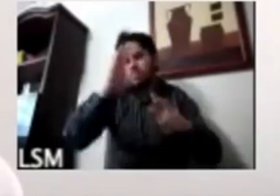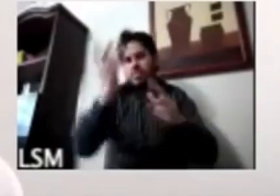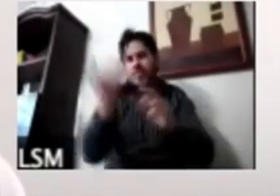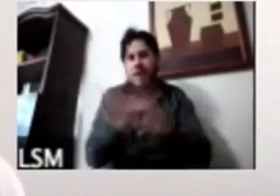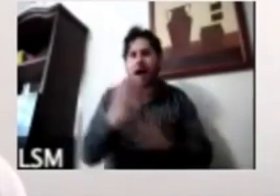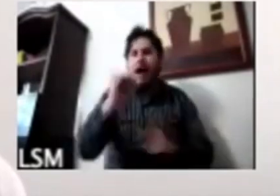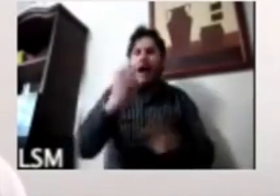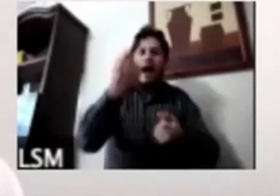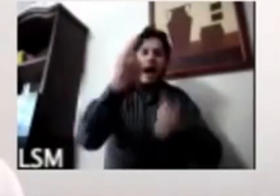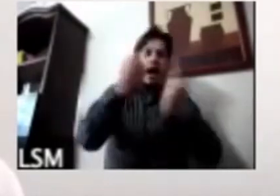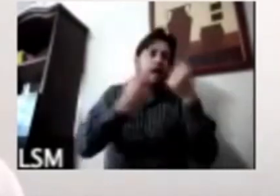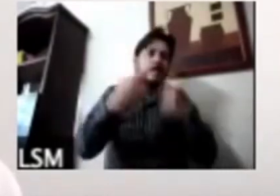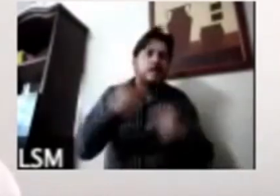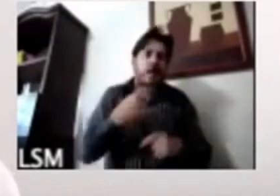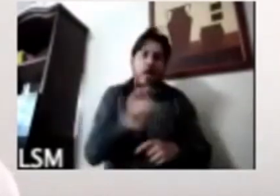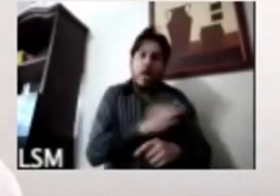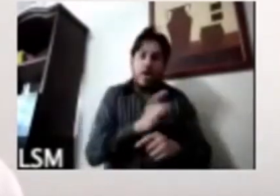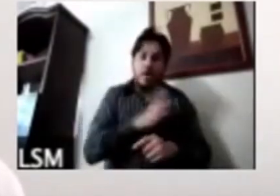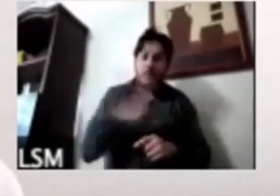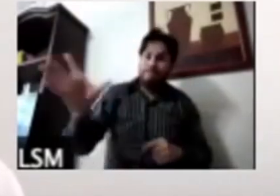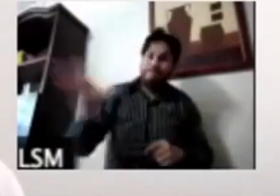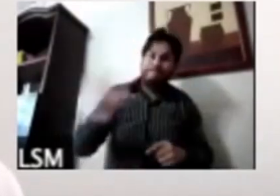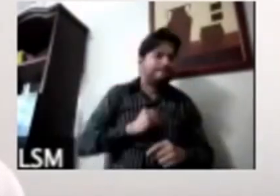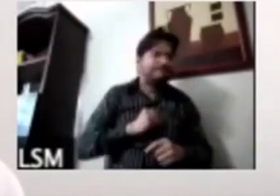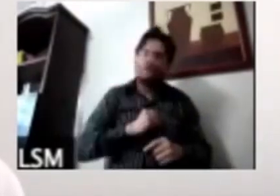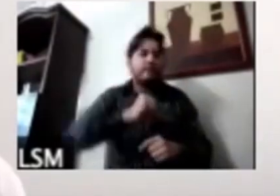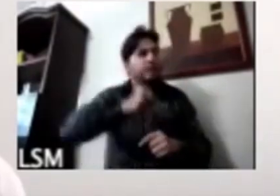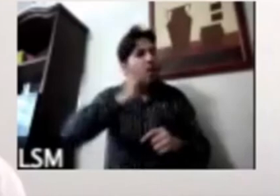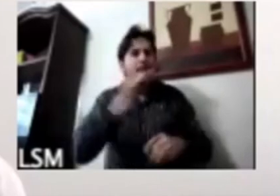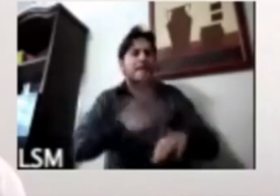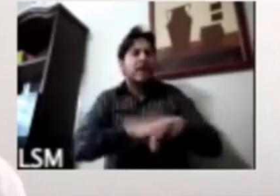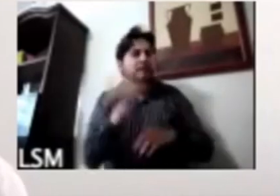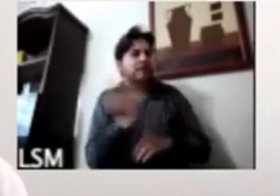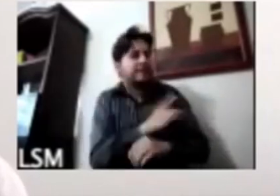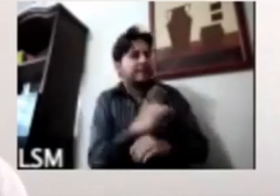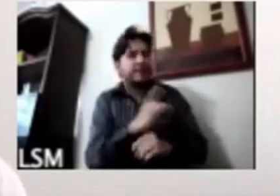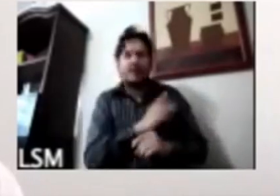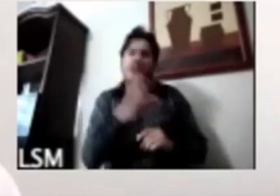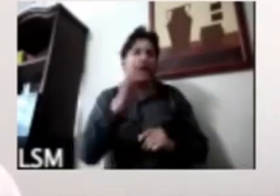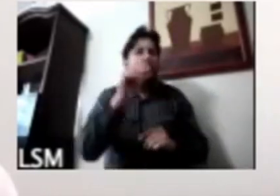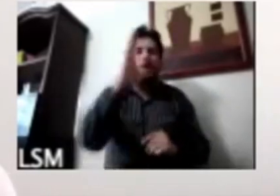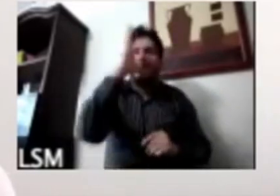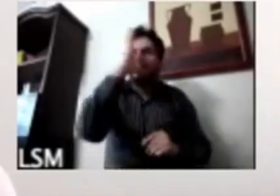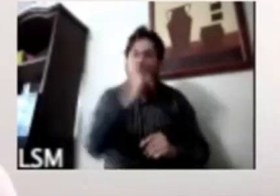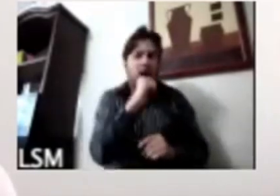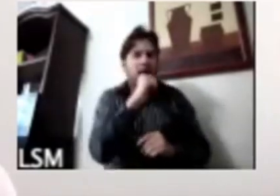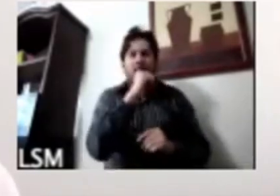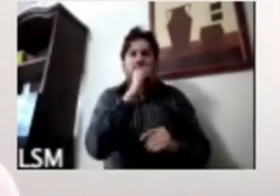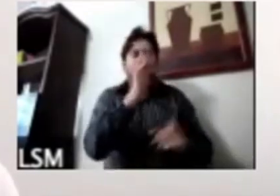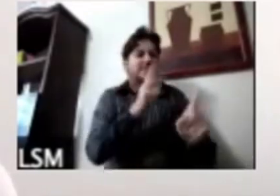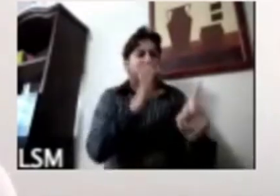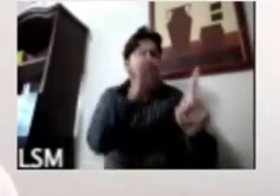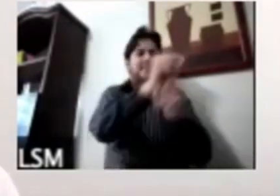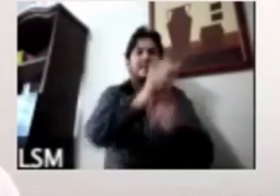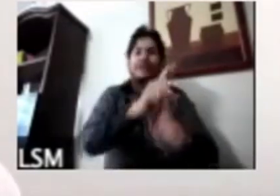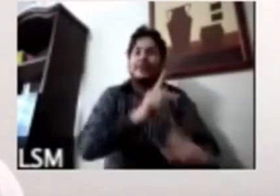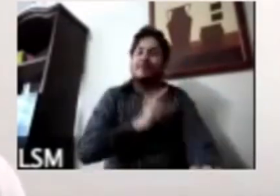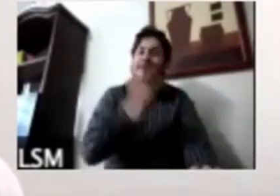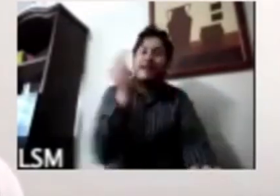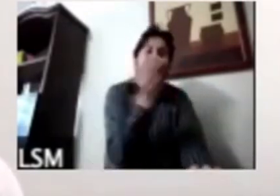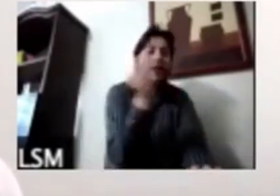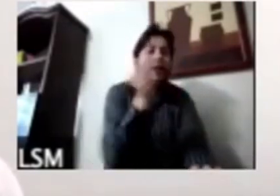tienen más temor a un contagio hay otros que tienen más temor a no lograr cubrir sus necesidades básicas